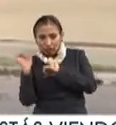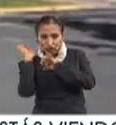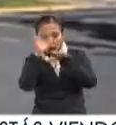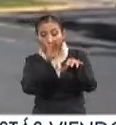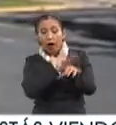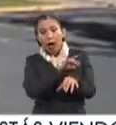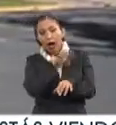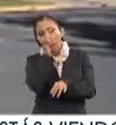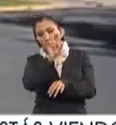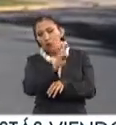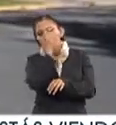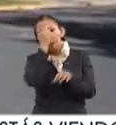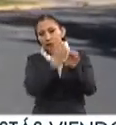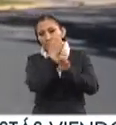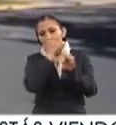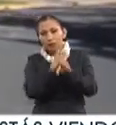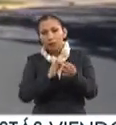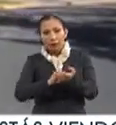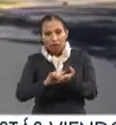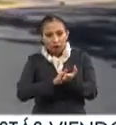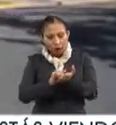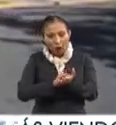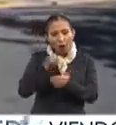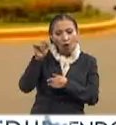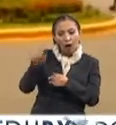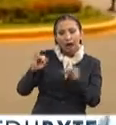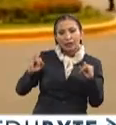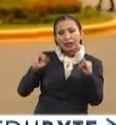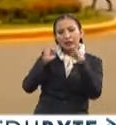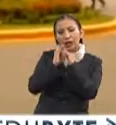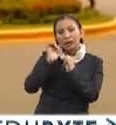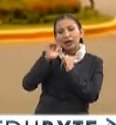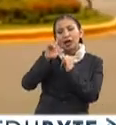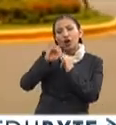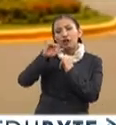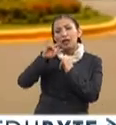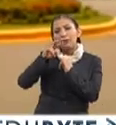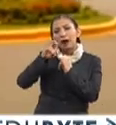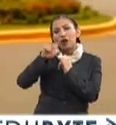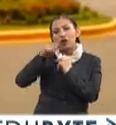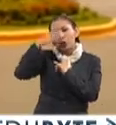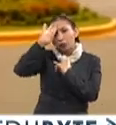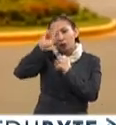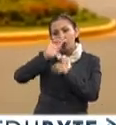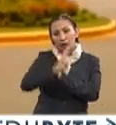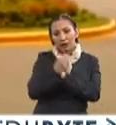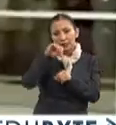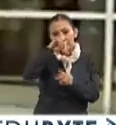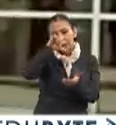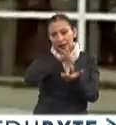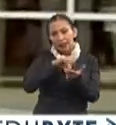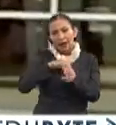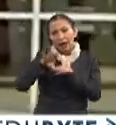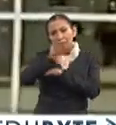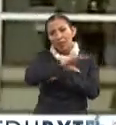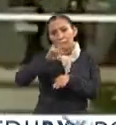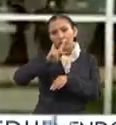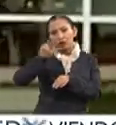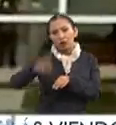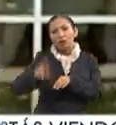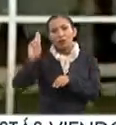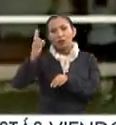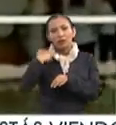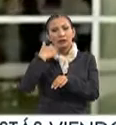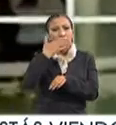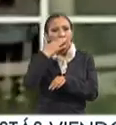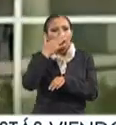asistieron destacaron la Universidad Estatal de Nueva York, el Instituto Enrique José Varona de Cuba, la Universidad Central del Caribe de Puerto Rico y la